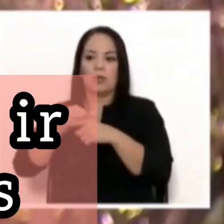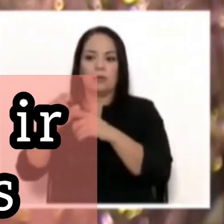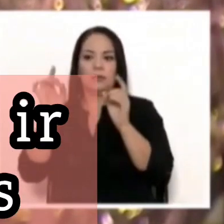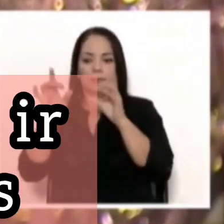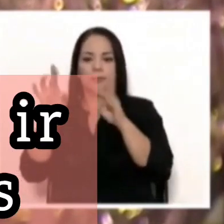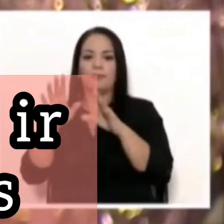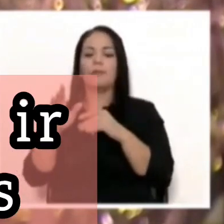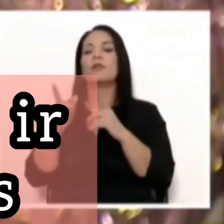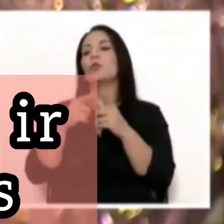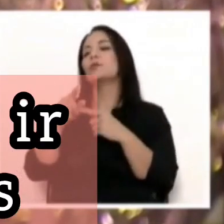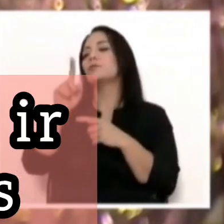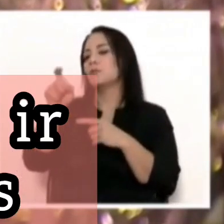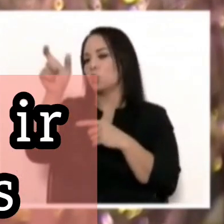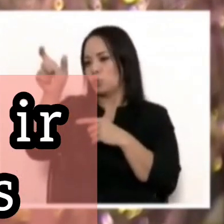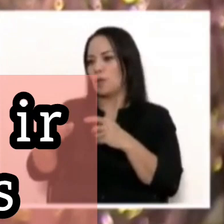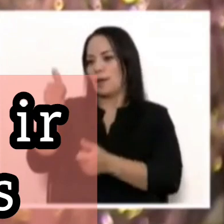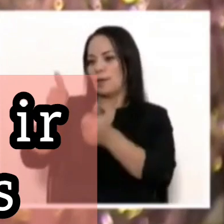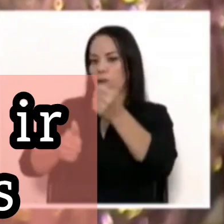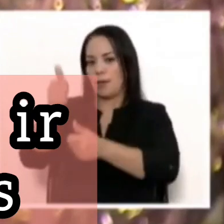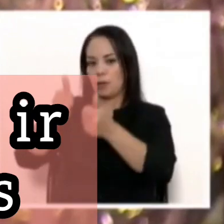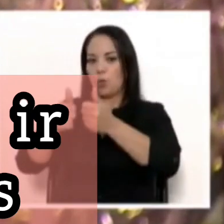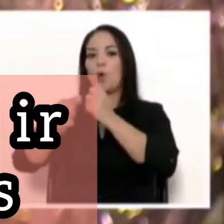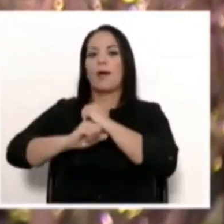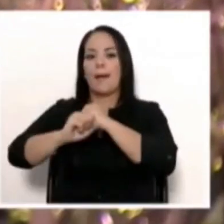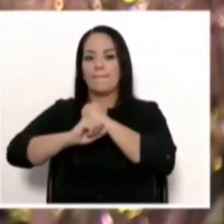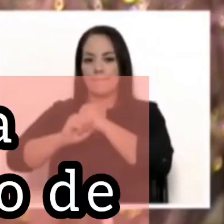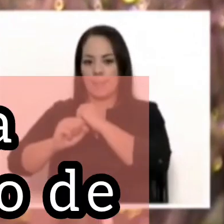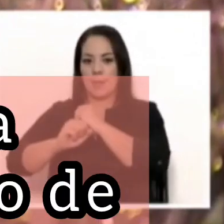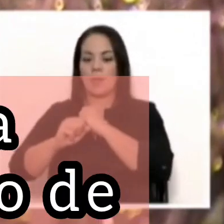Siendo usted que era el candidato de la campaña,